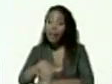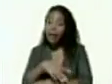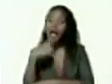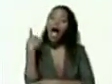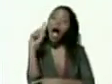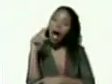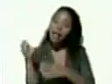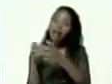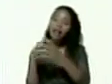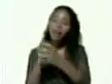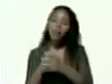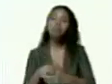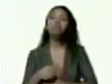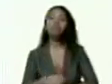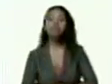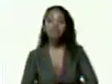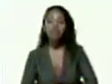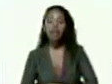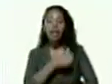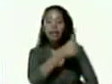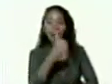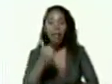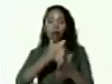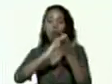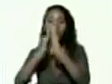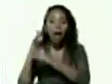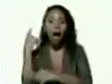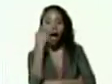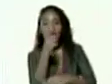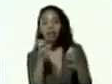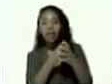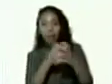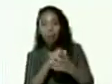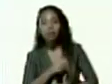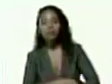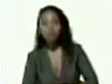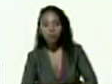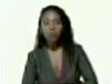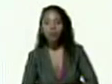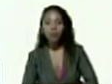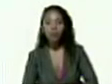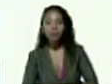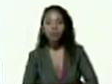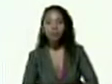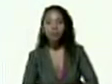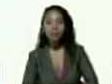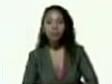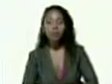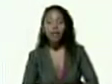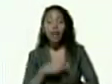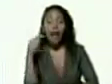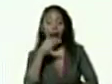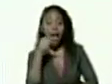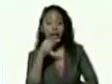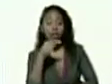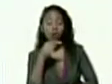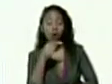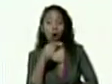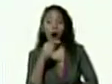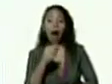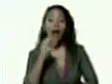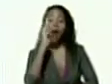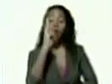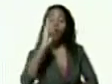equipo correcto en cada comunidad tiene su equipo correcto y eso va tributando a la unidad de batalla